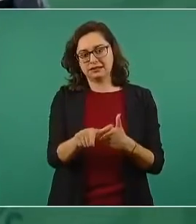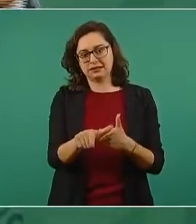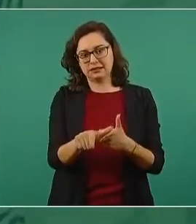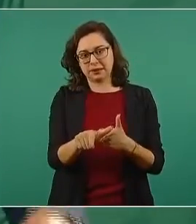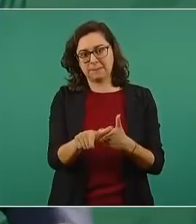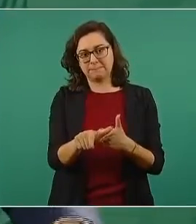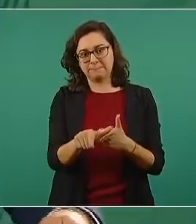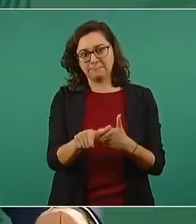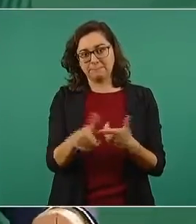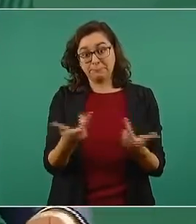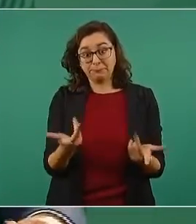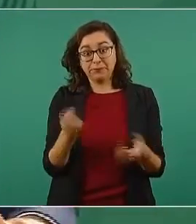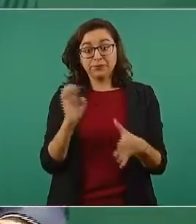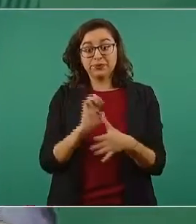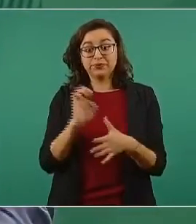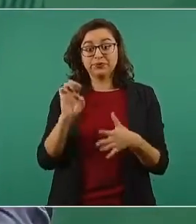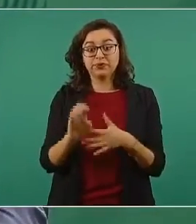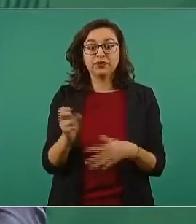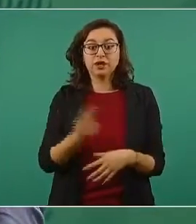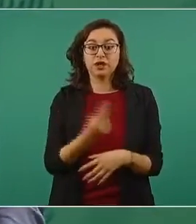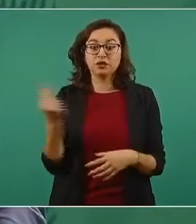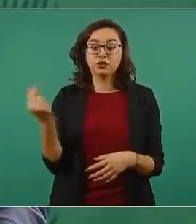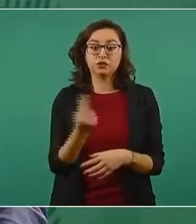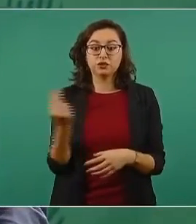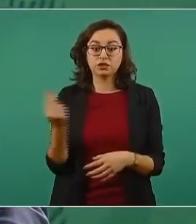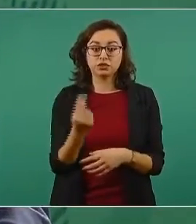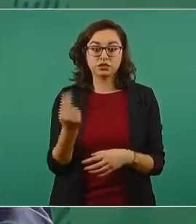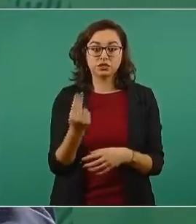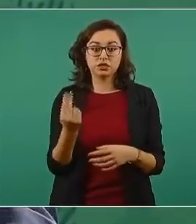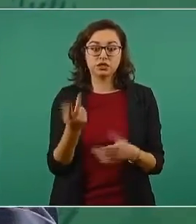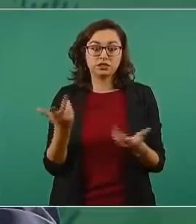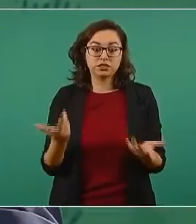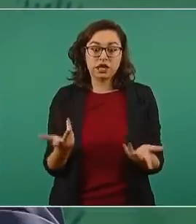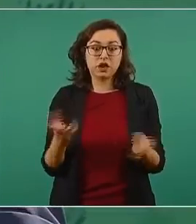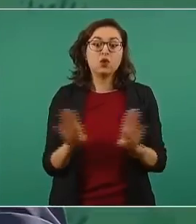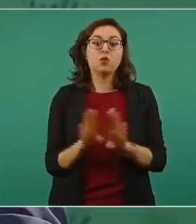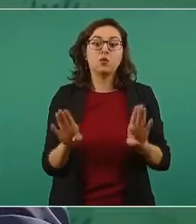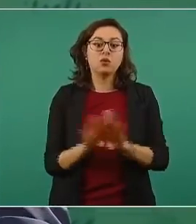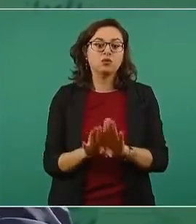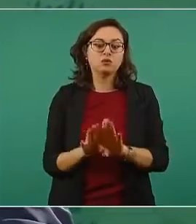que se mantuviese el sistema de imposición.